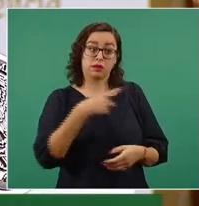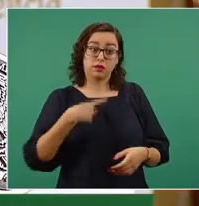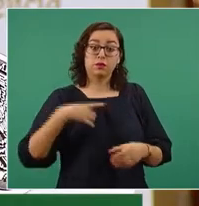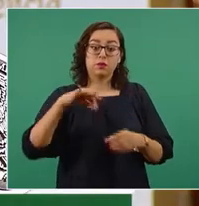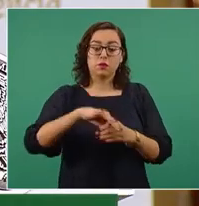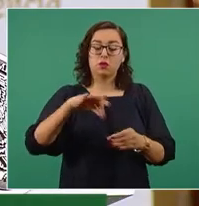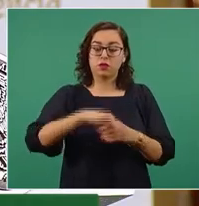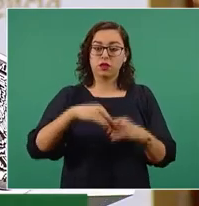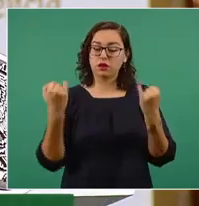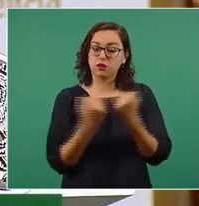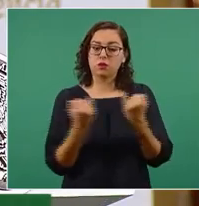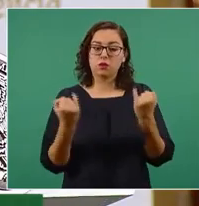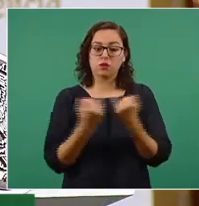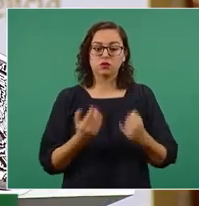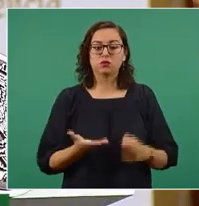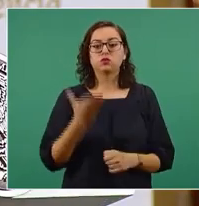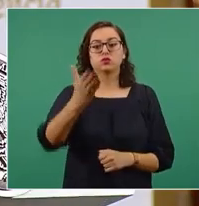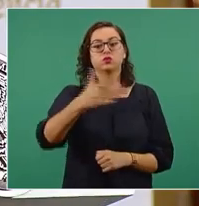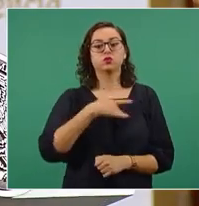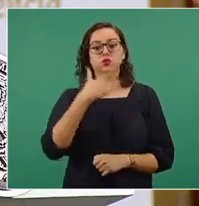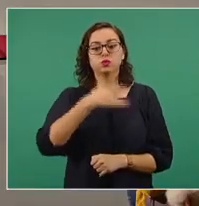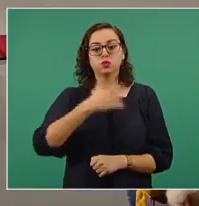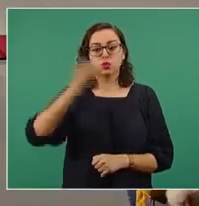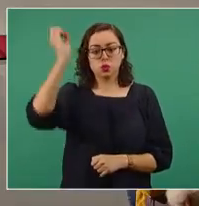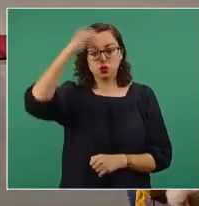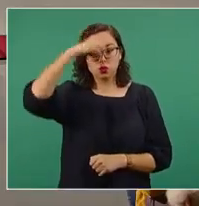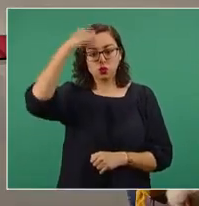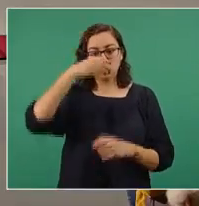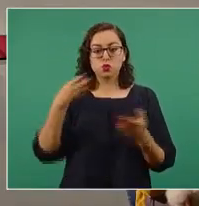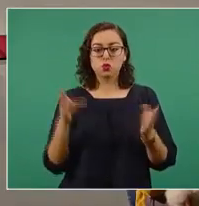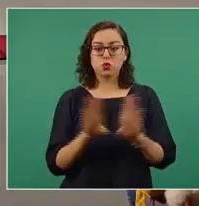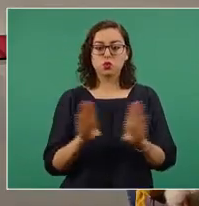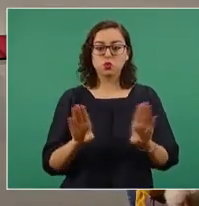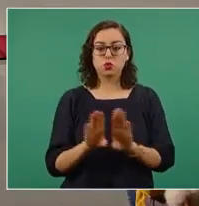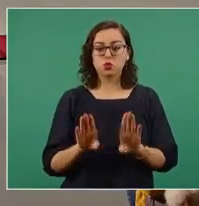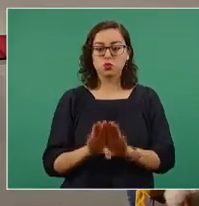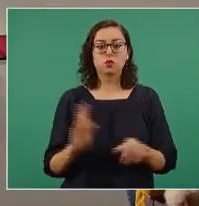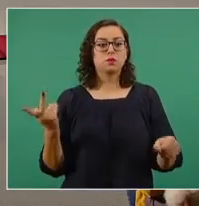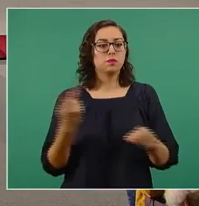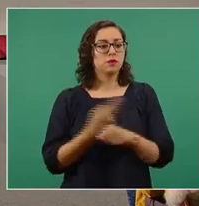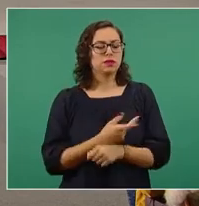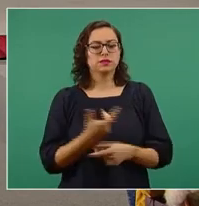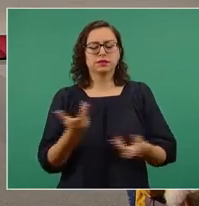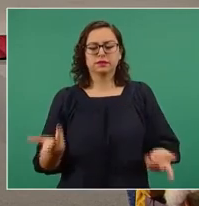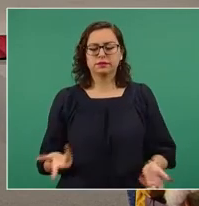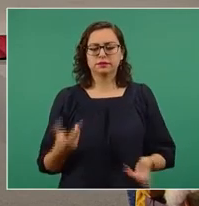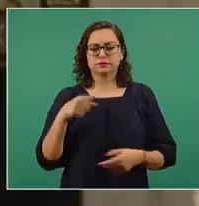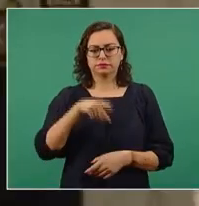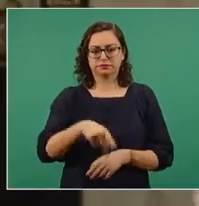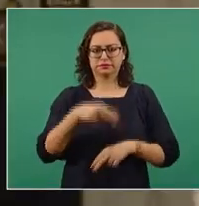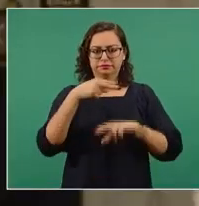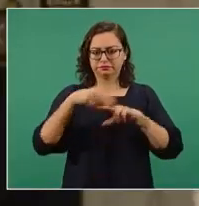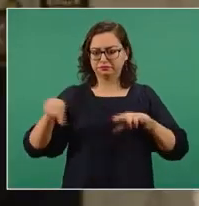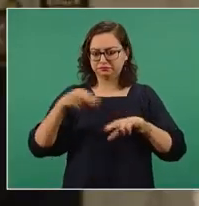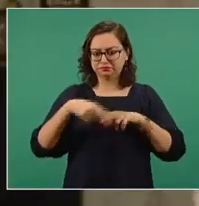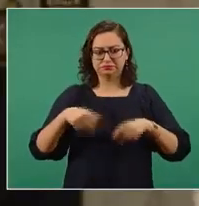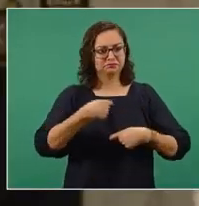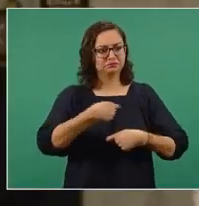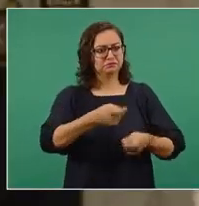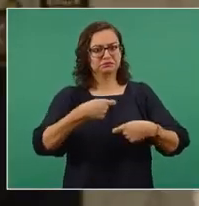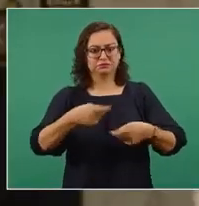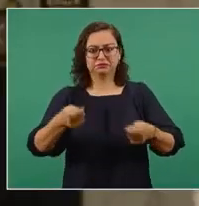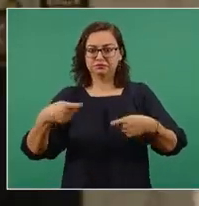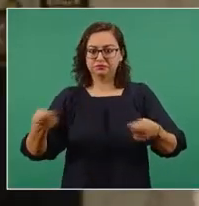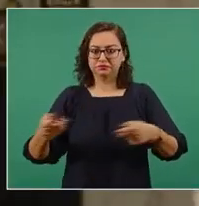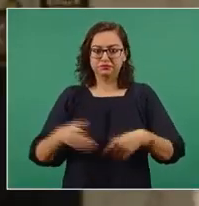¿Qué le parece, presidente, qué opinión tiene respecto a la entrega de estos vales, que es una flagrante violación a No es